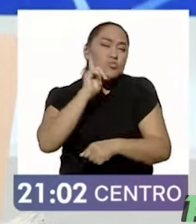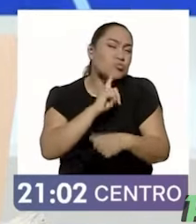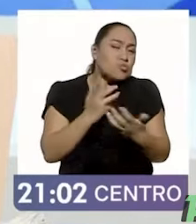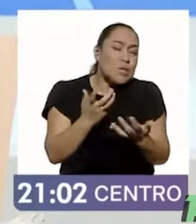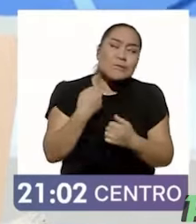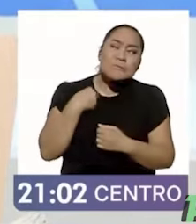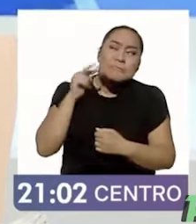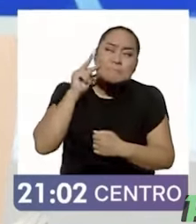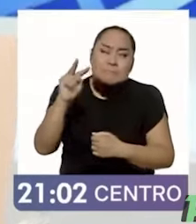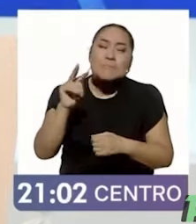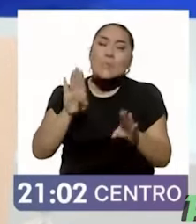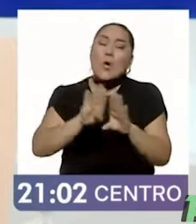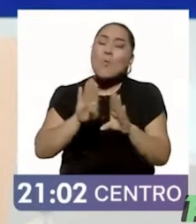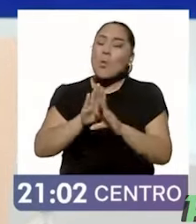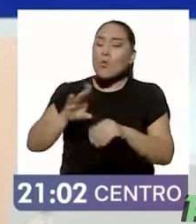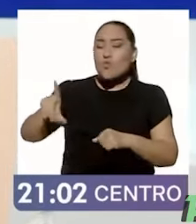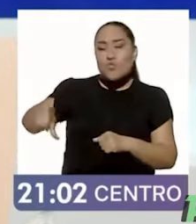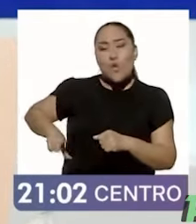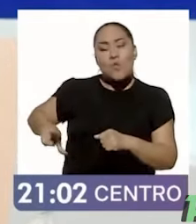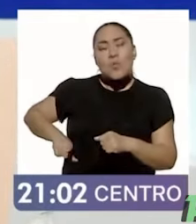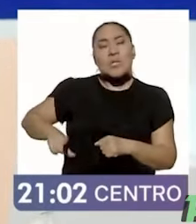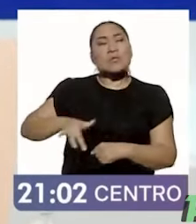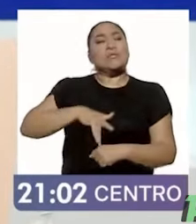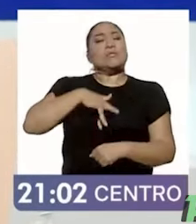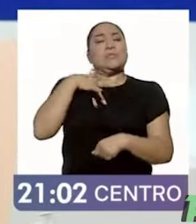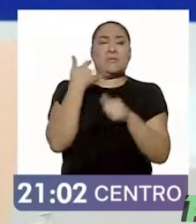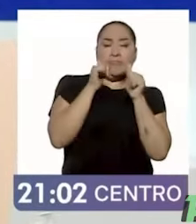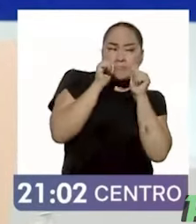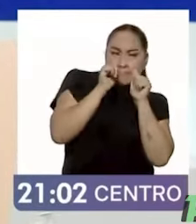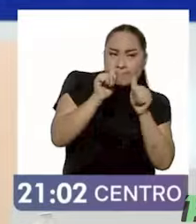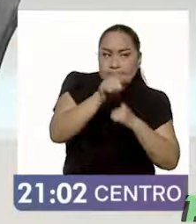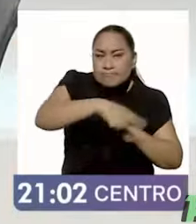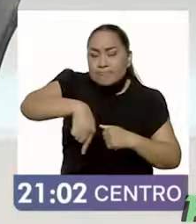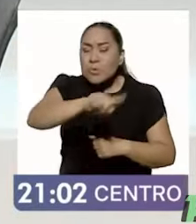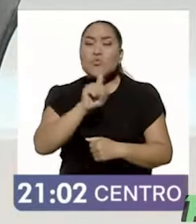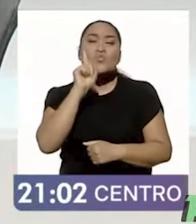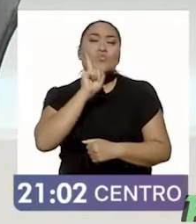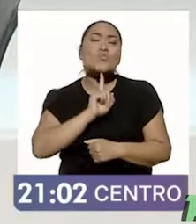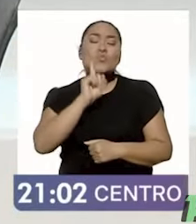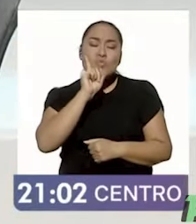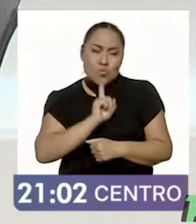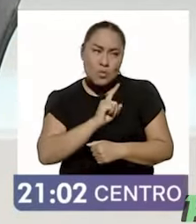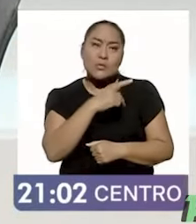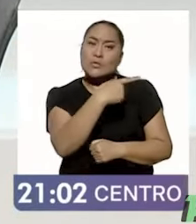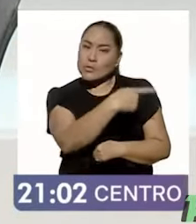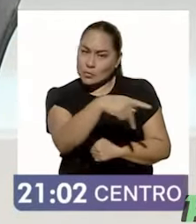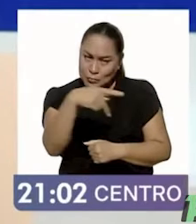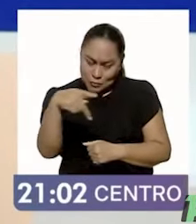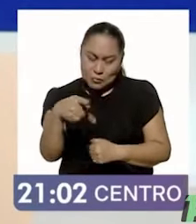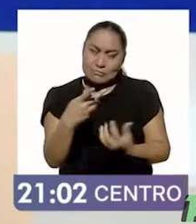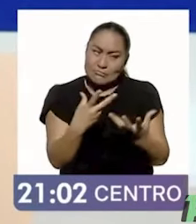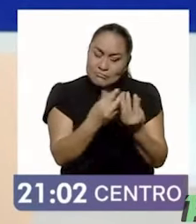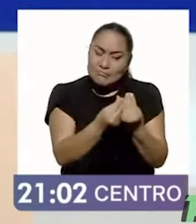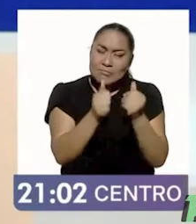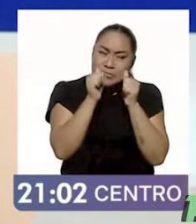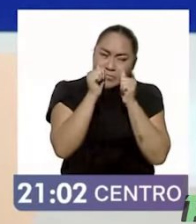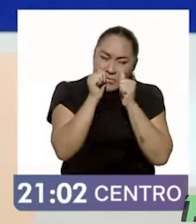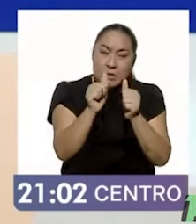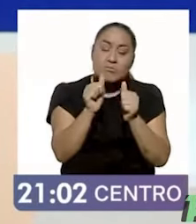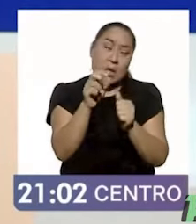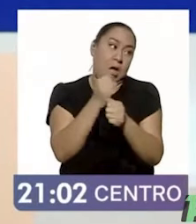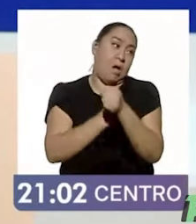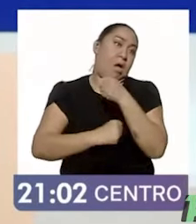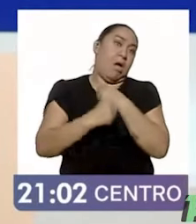Estado maternal, que ayuda a las mujeres a cumplir esas funciones que han cumplido durante